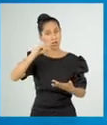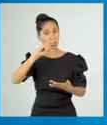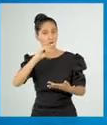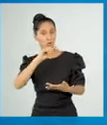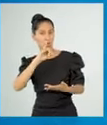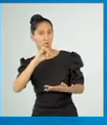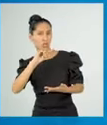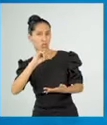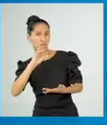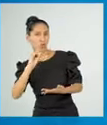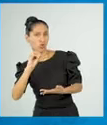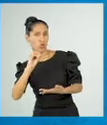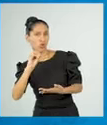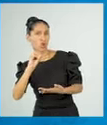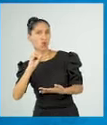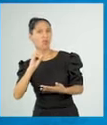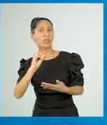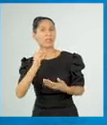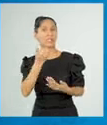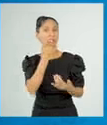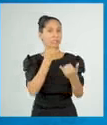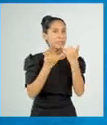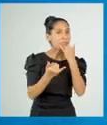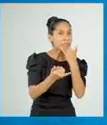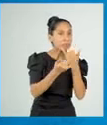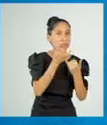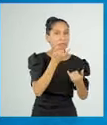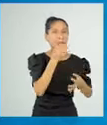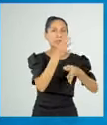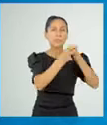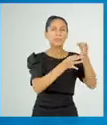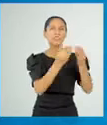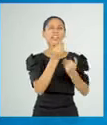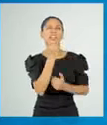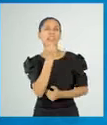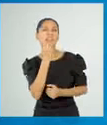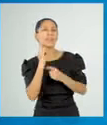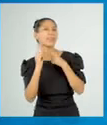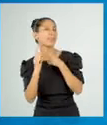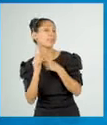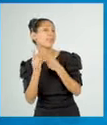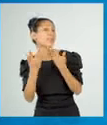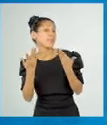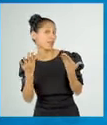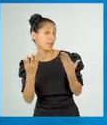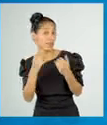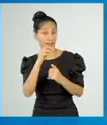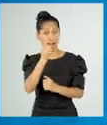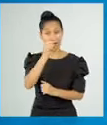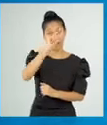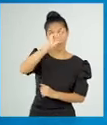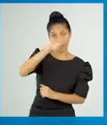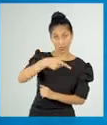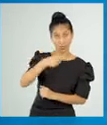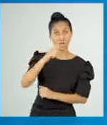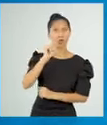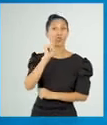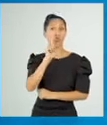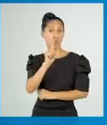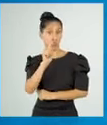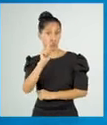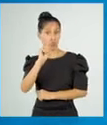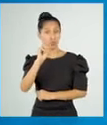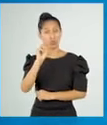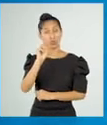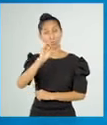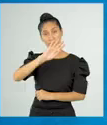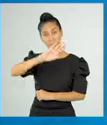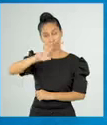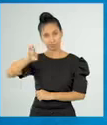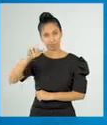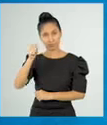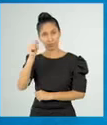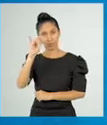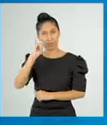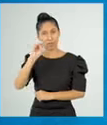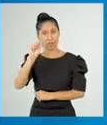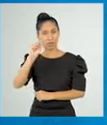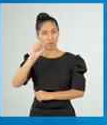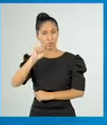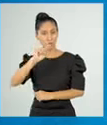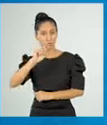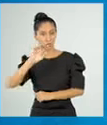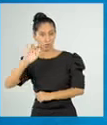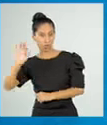que cometió el error de explicarlo al revés? A. Un austriaco. B. Un